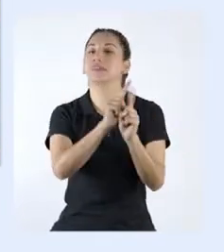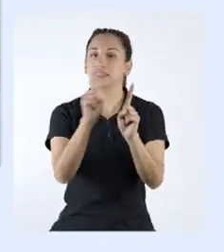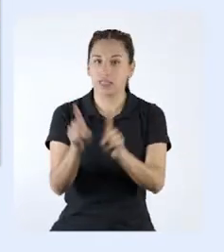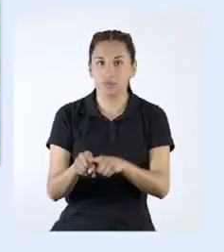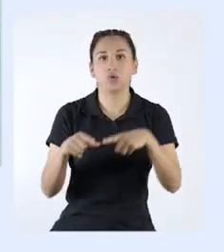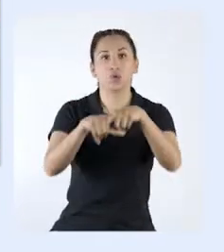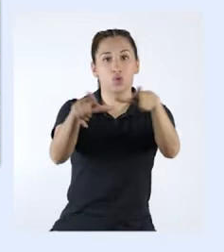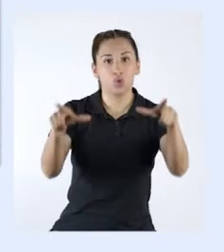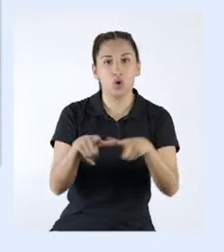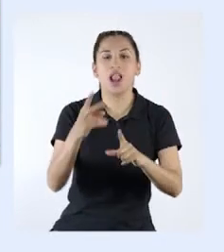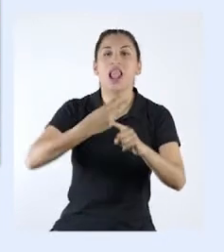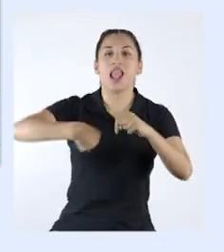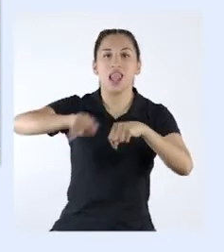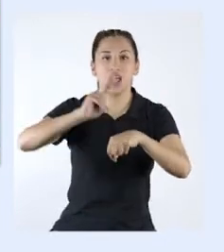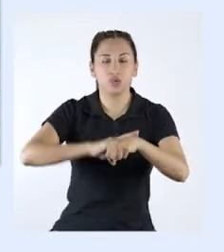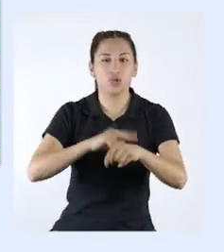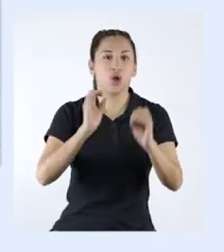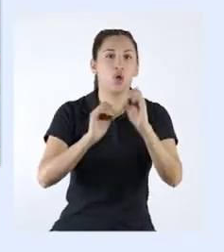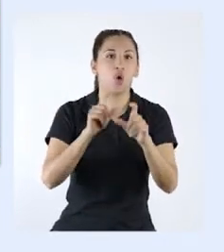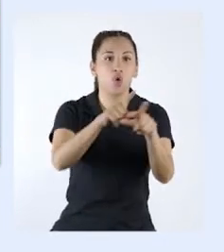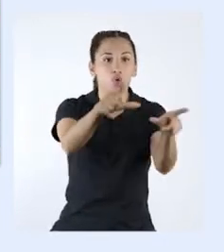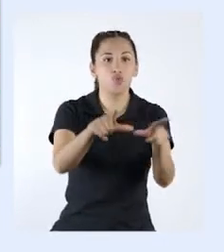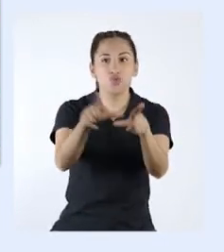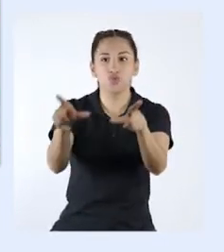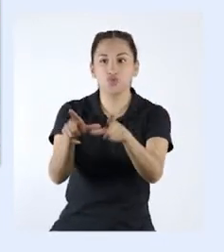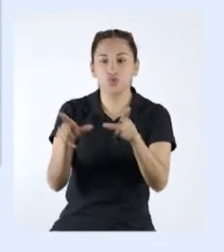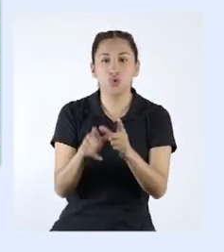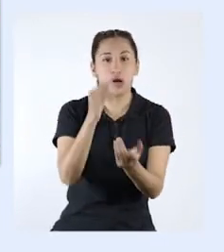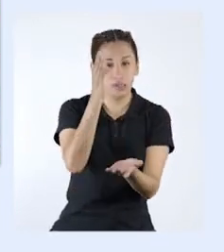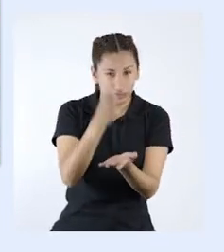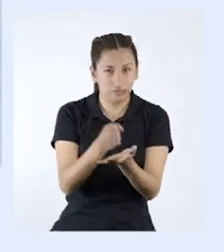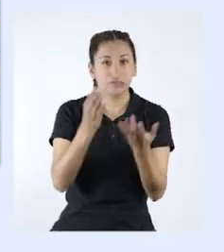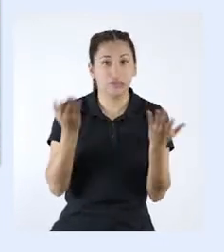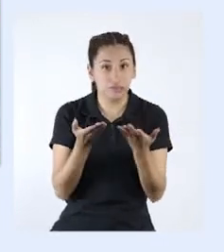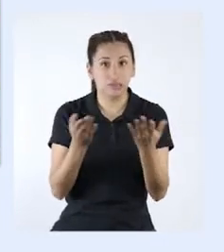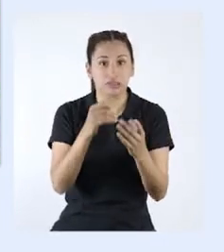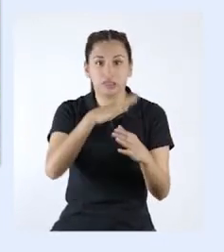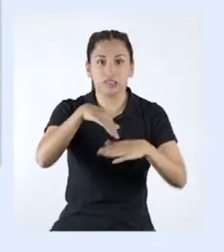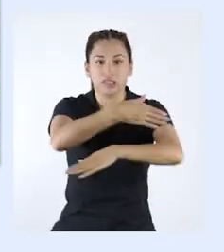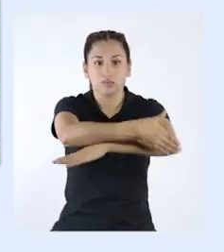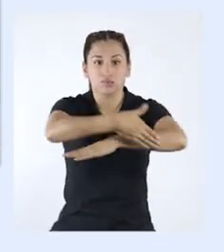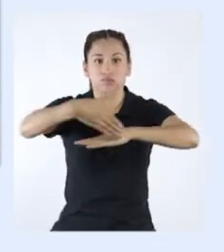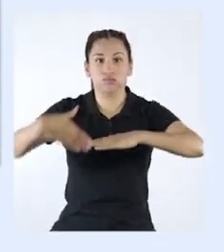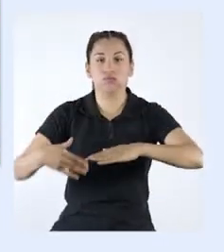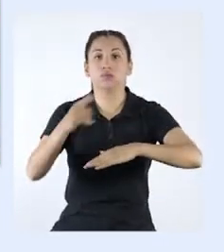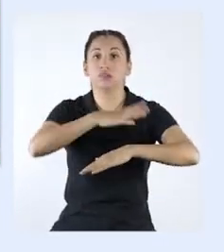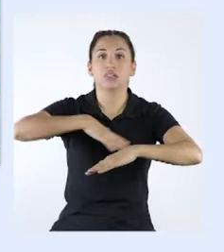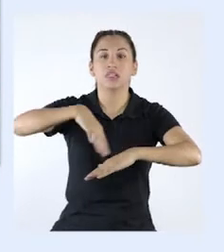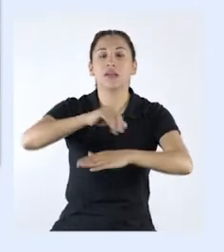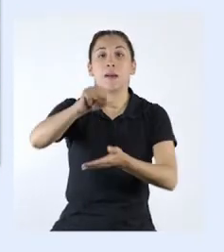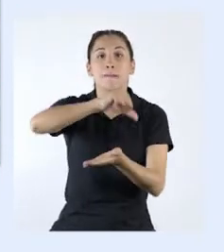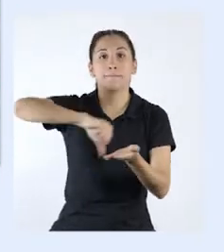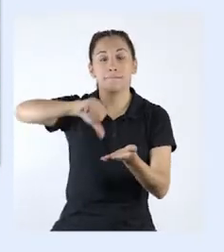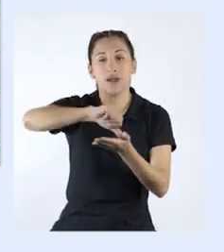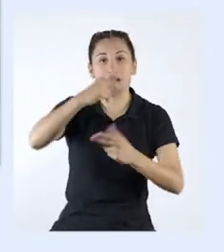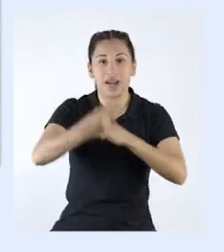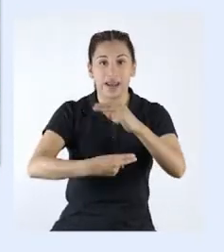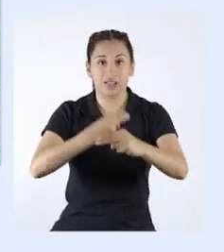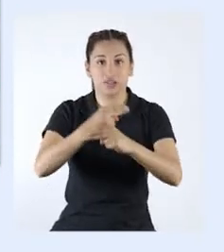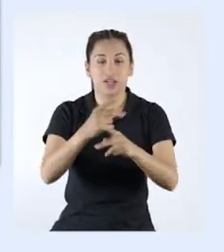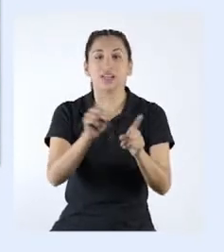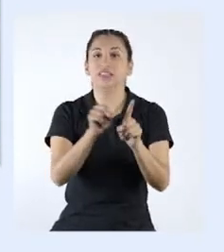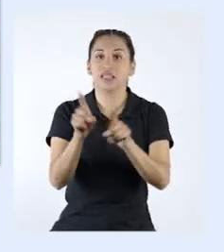También, lugares naturales o las zonas naturales estrictamente delimitadas como parques